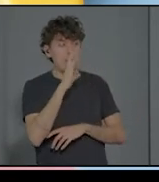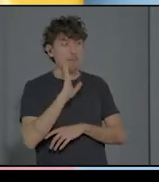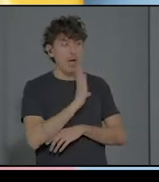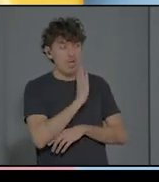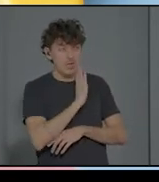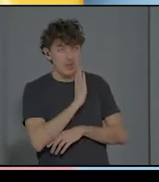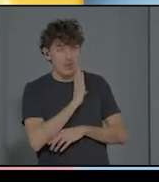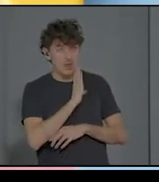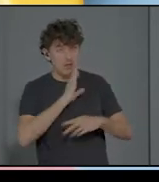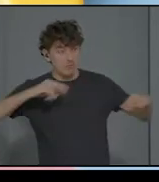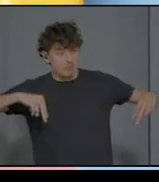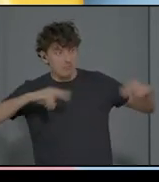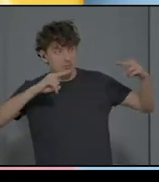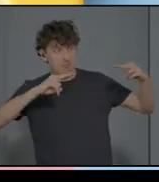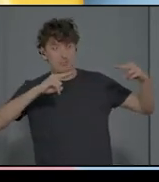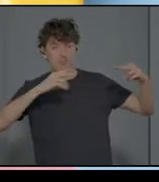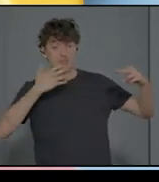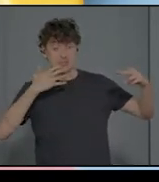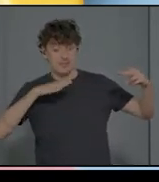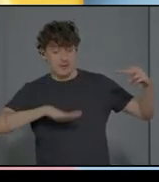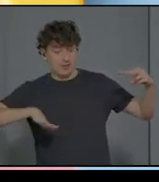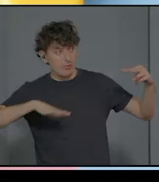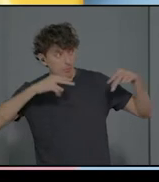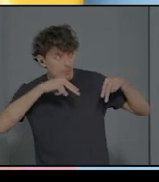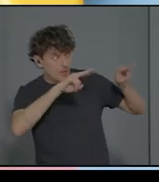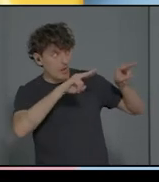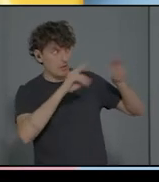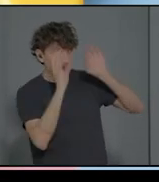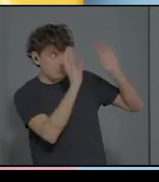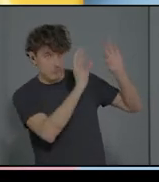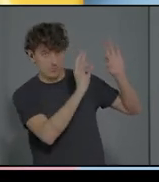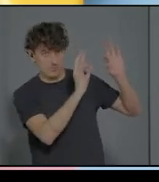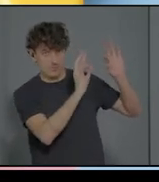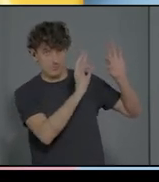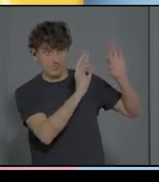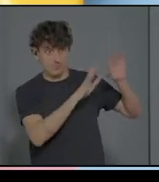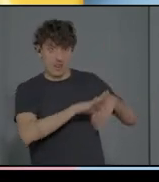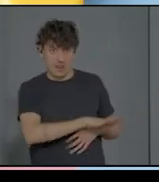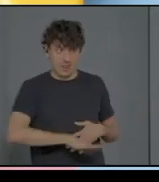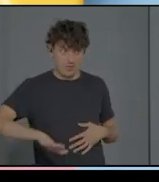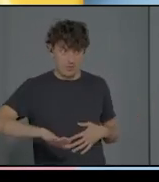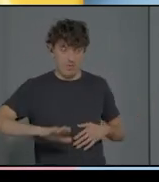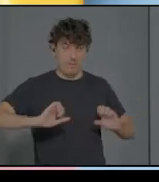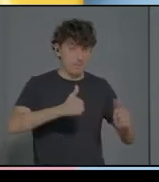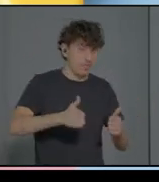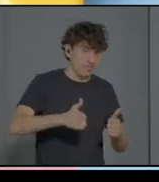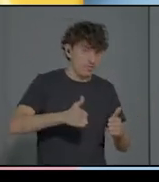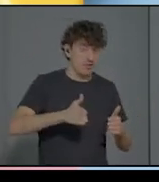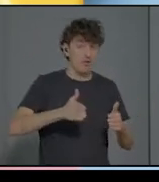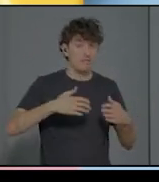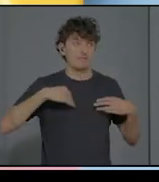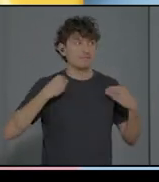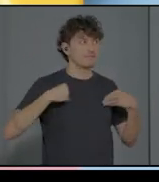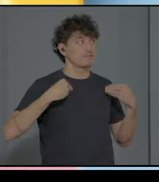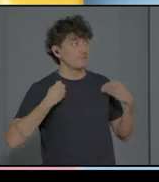progenitor, el niño empieza a pasárselo bien y, por lo tanto, se